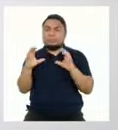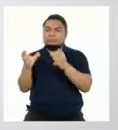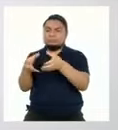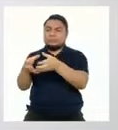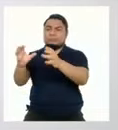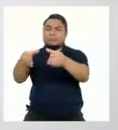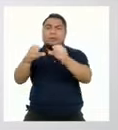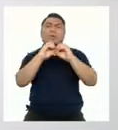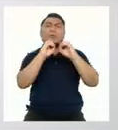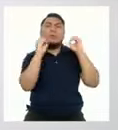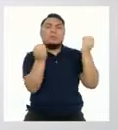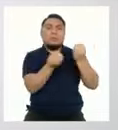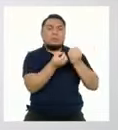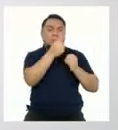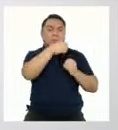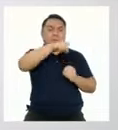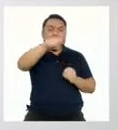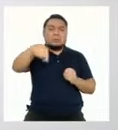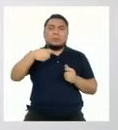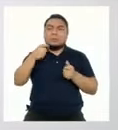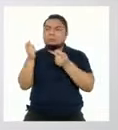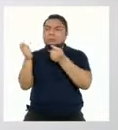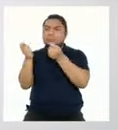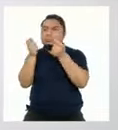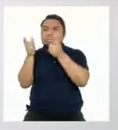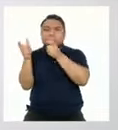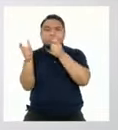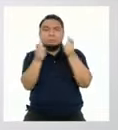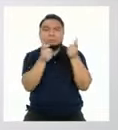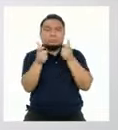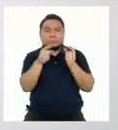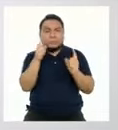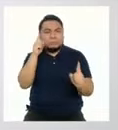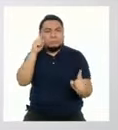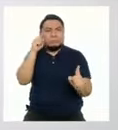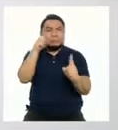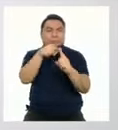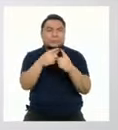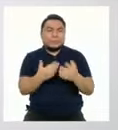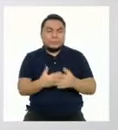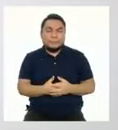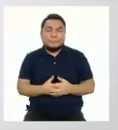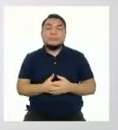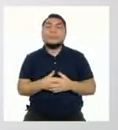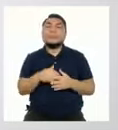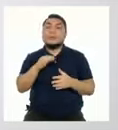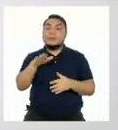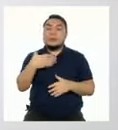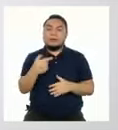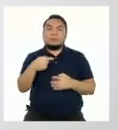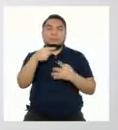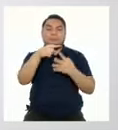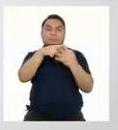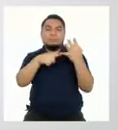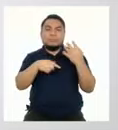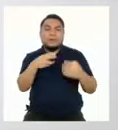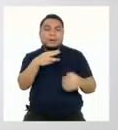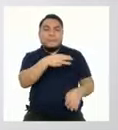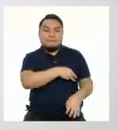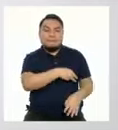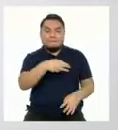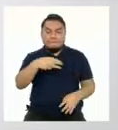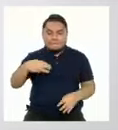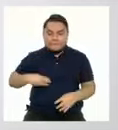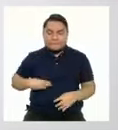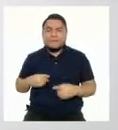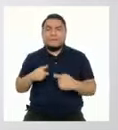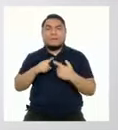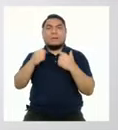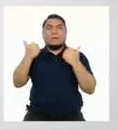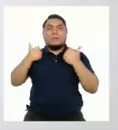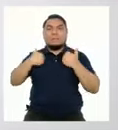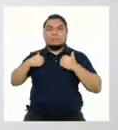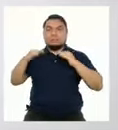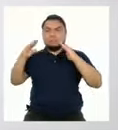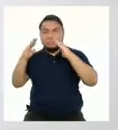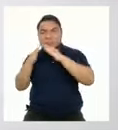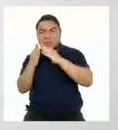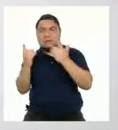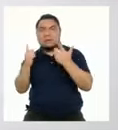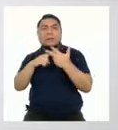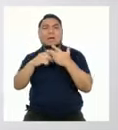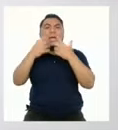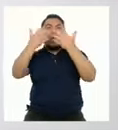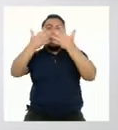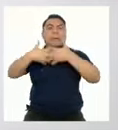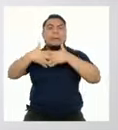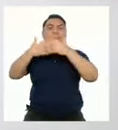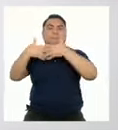y organizaciones que pueden contribuir a ese propósito. Tenemos diversos ministerios, municipalidades, empresas